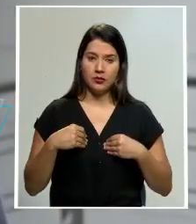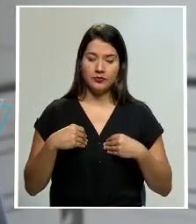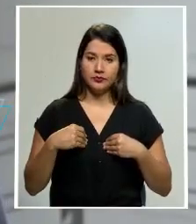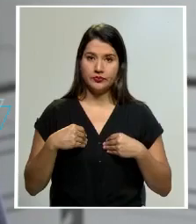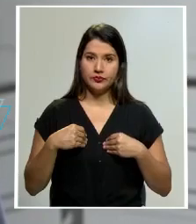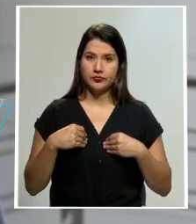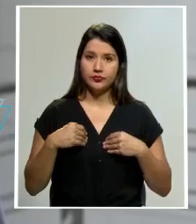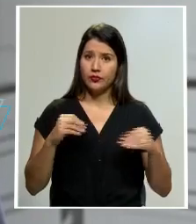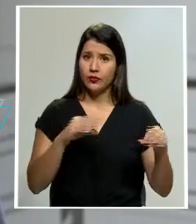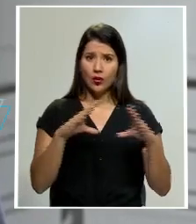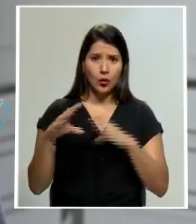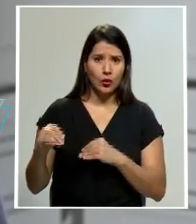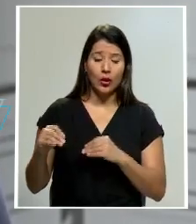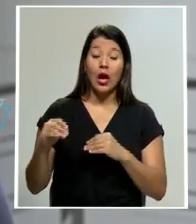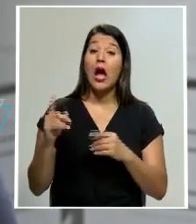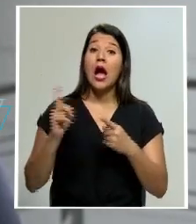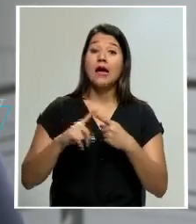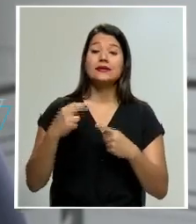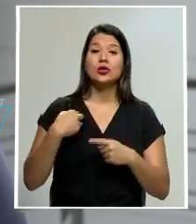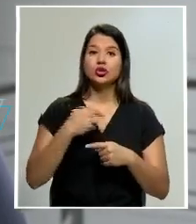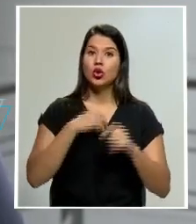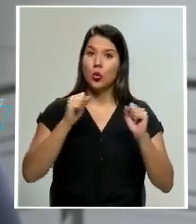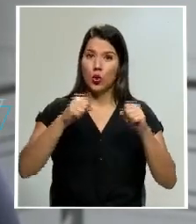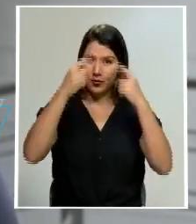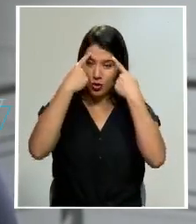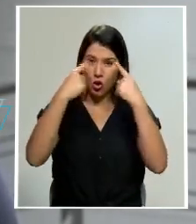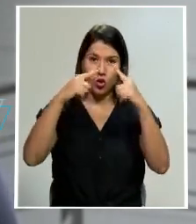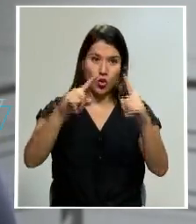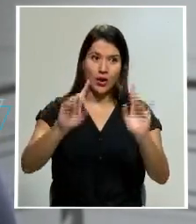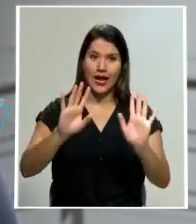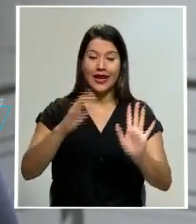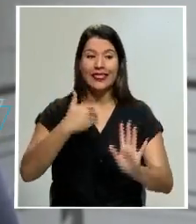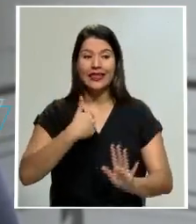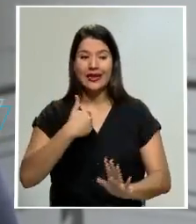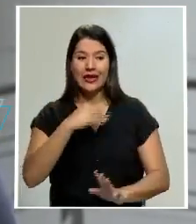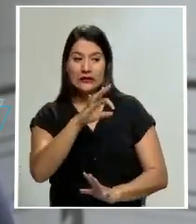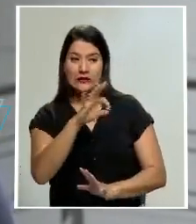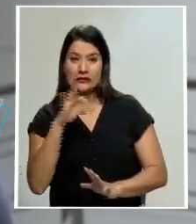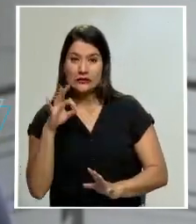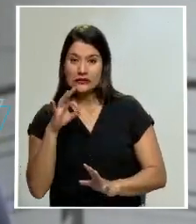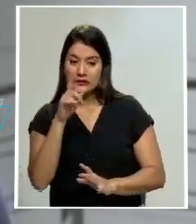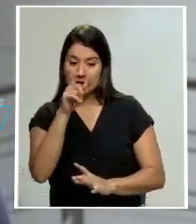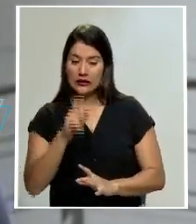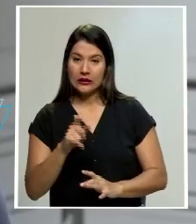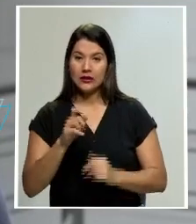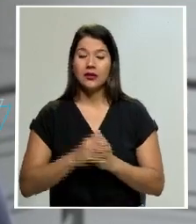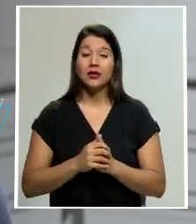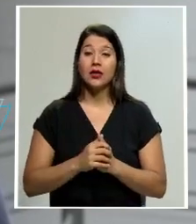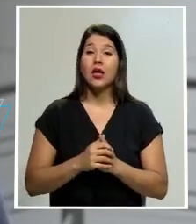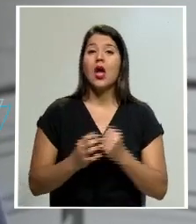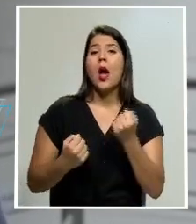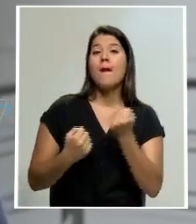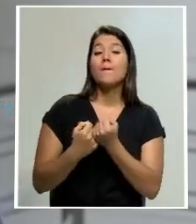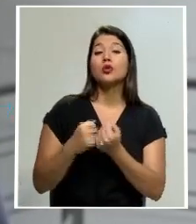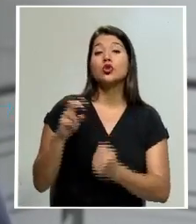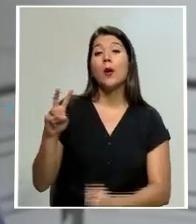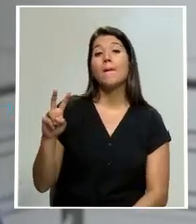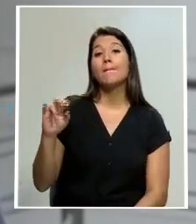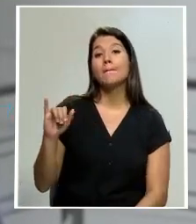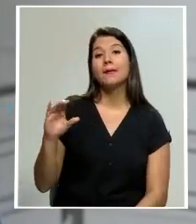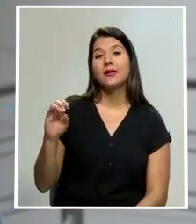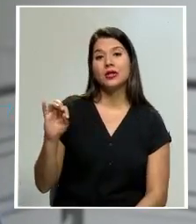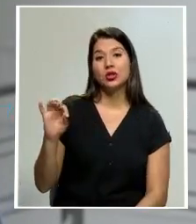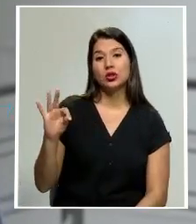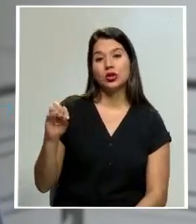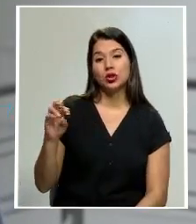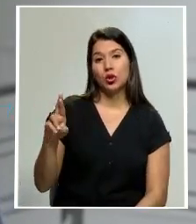hasta que lleguemos a la recomendación. Nos van a auxiliar a apoyar don Víctor Maña en la parte